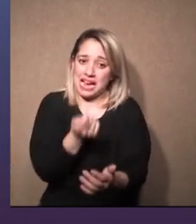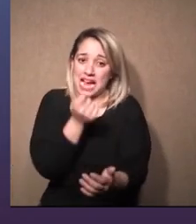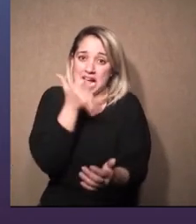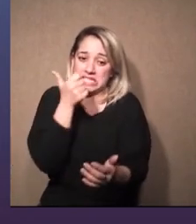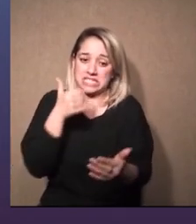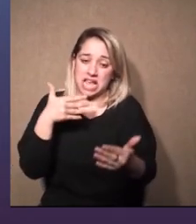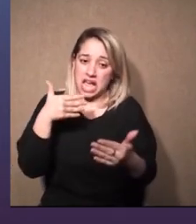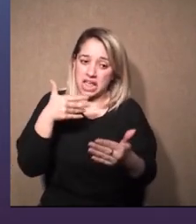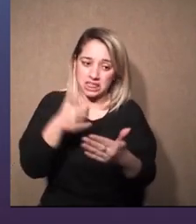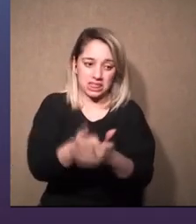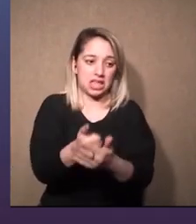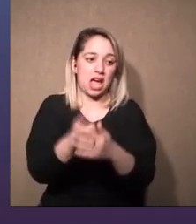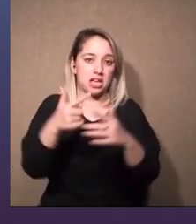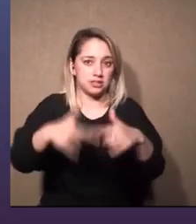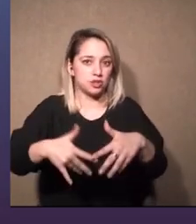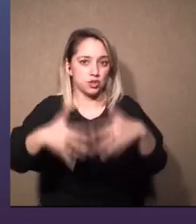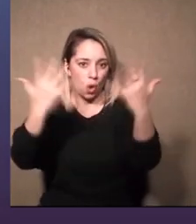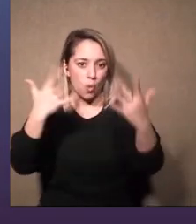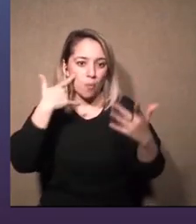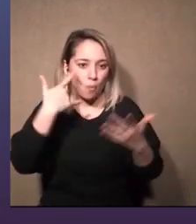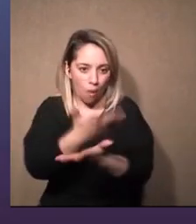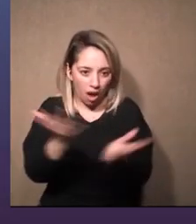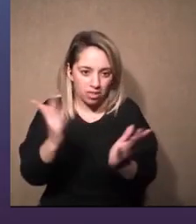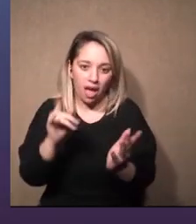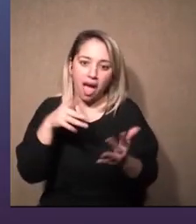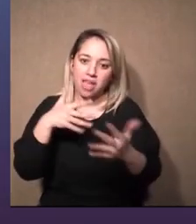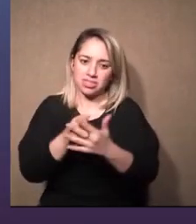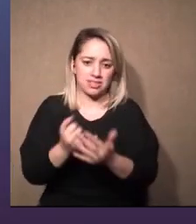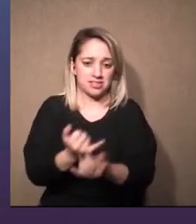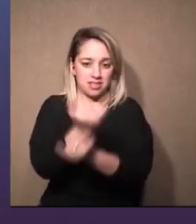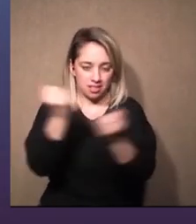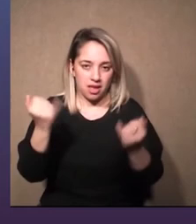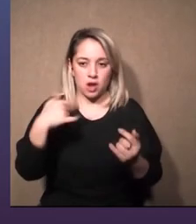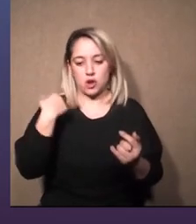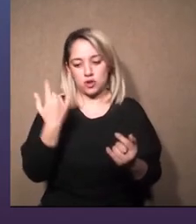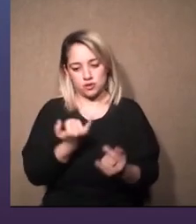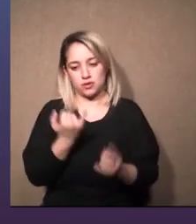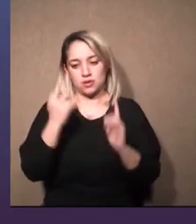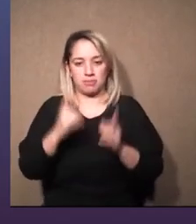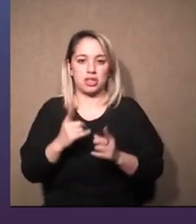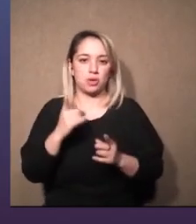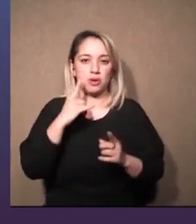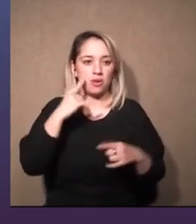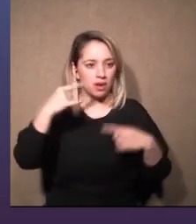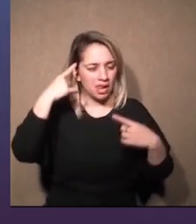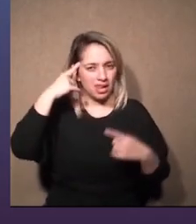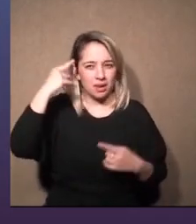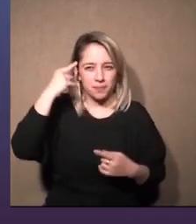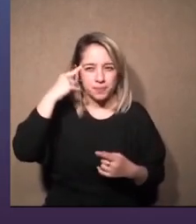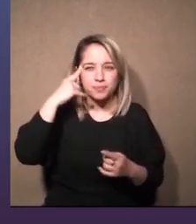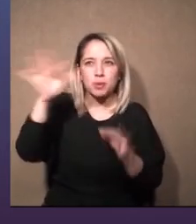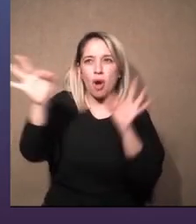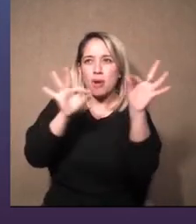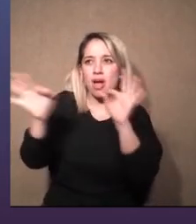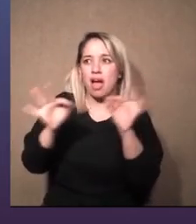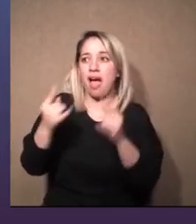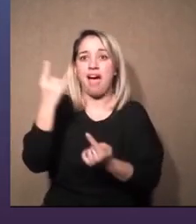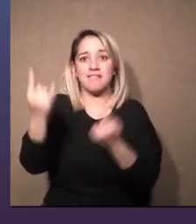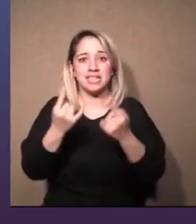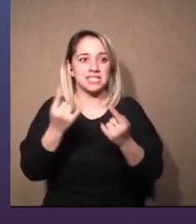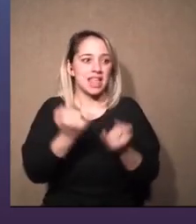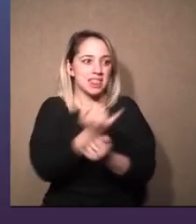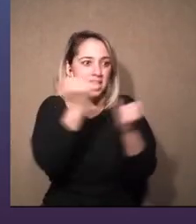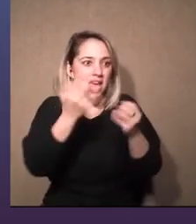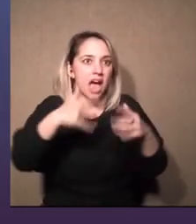en las funciones lidiando con eso con lo que el director artístico se imaginó a veces llegás al estreno y